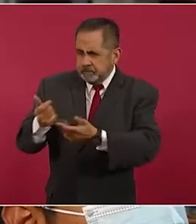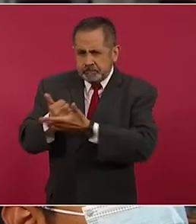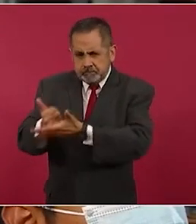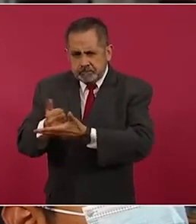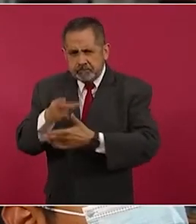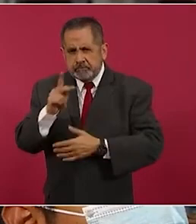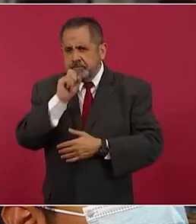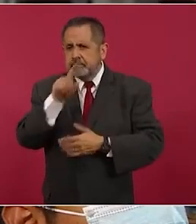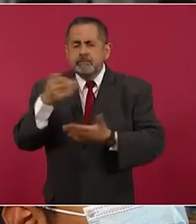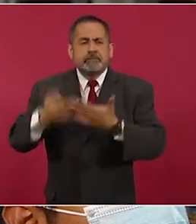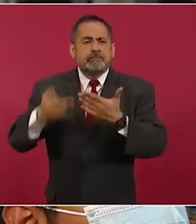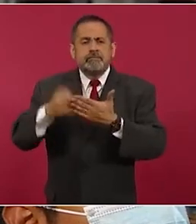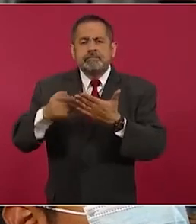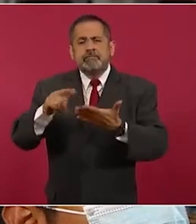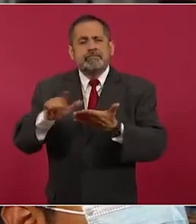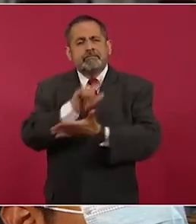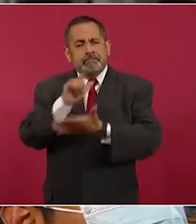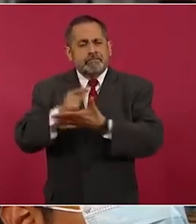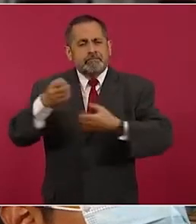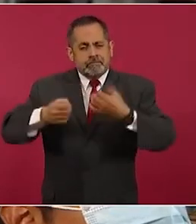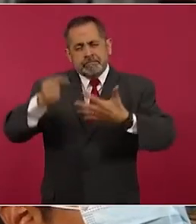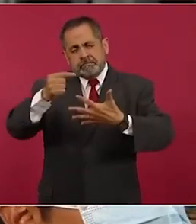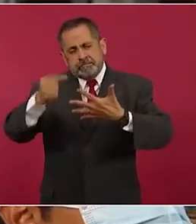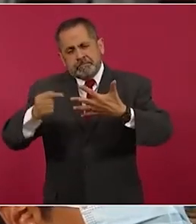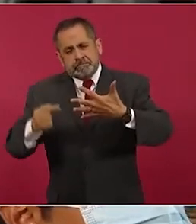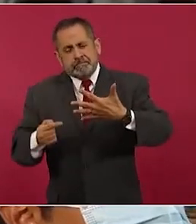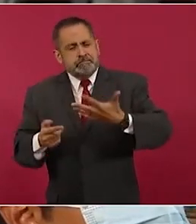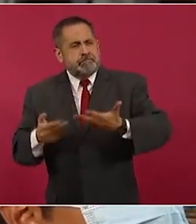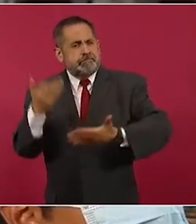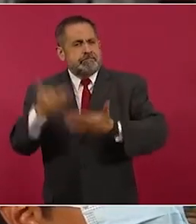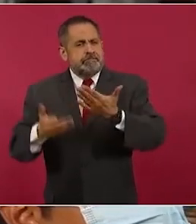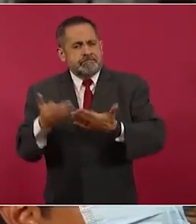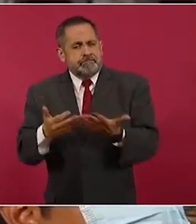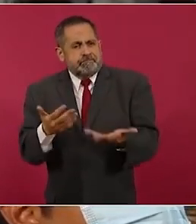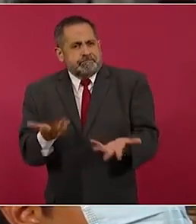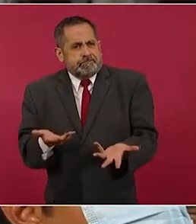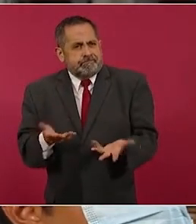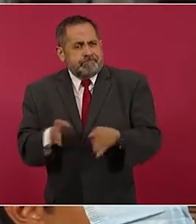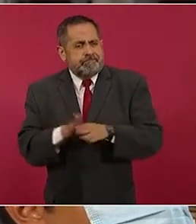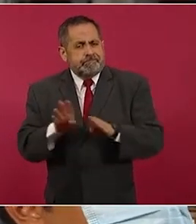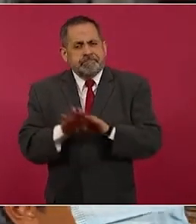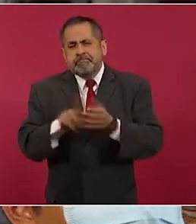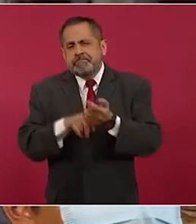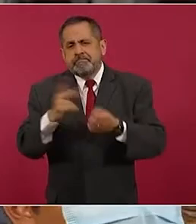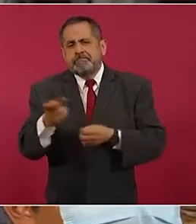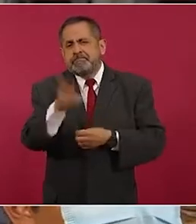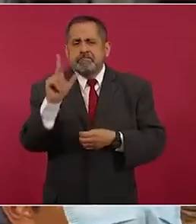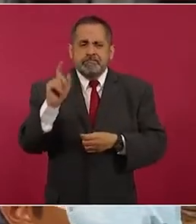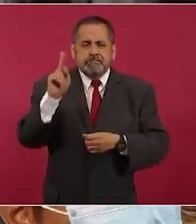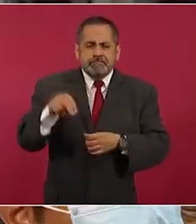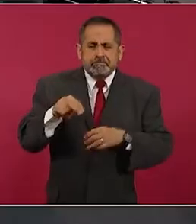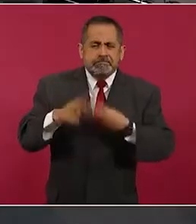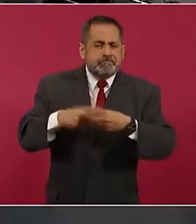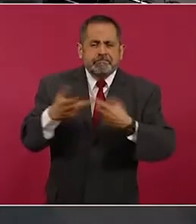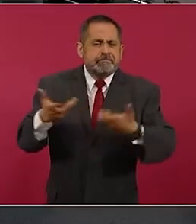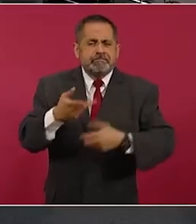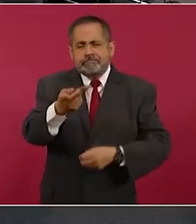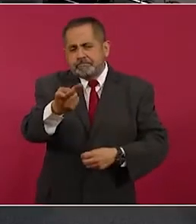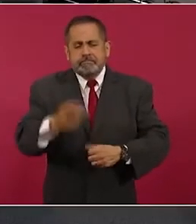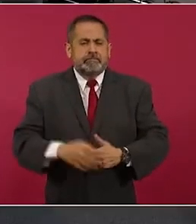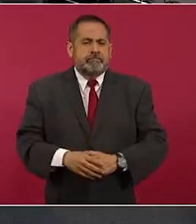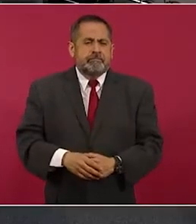pendientes en materia jurídica. ¿Cuál es la perspectiva que tiene respecto a este plan de construcción? Bueno,